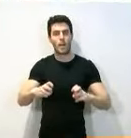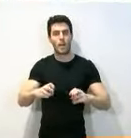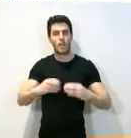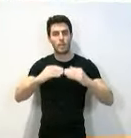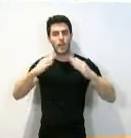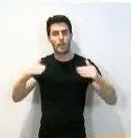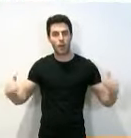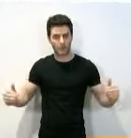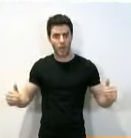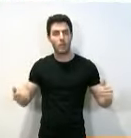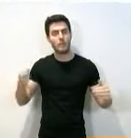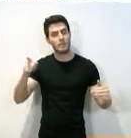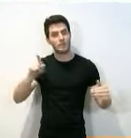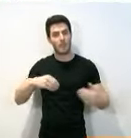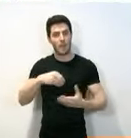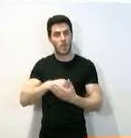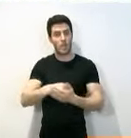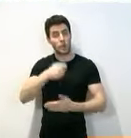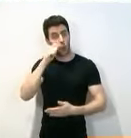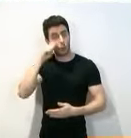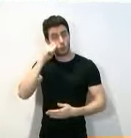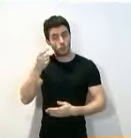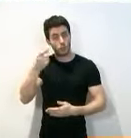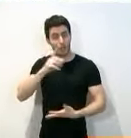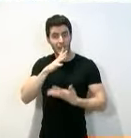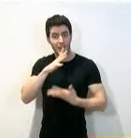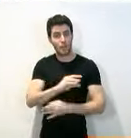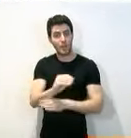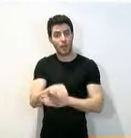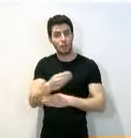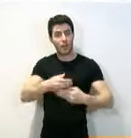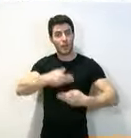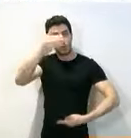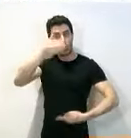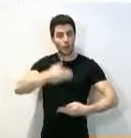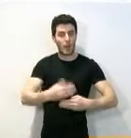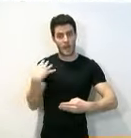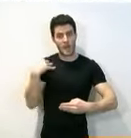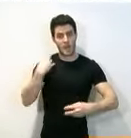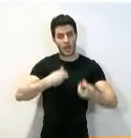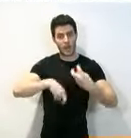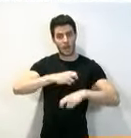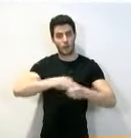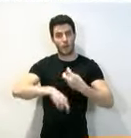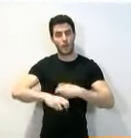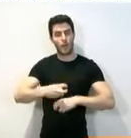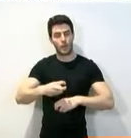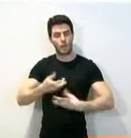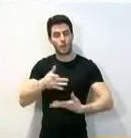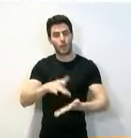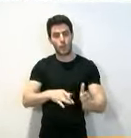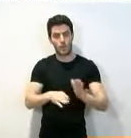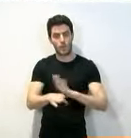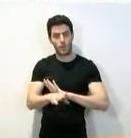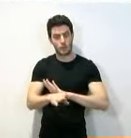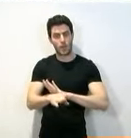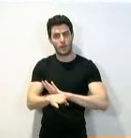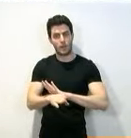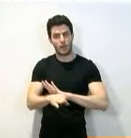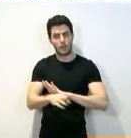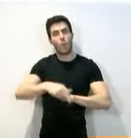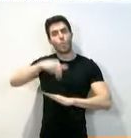de ese museo y actualmente se conserva en la portada, recientemente restaurada, de entrada a la botica, con una pintura